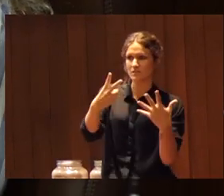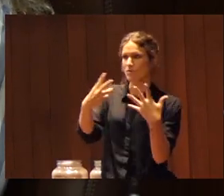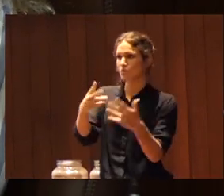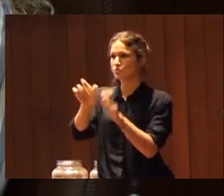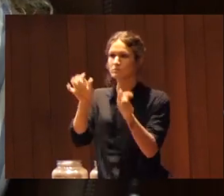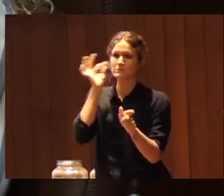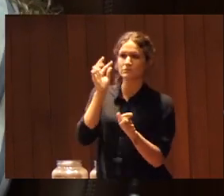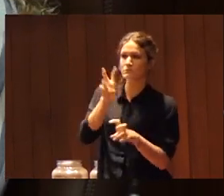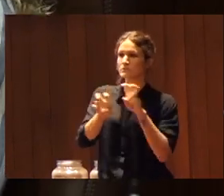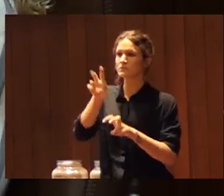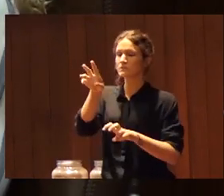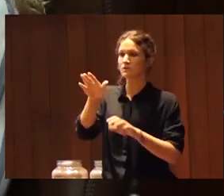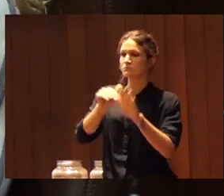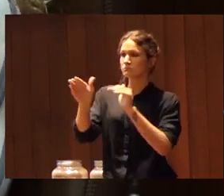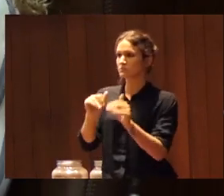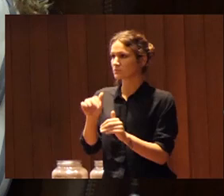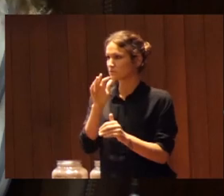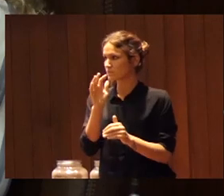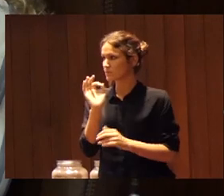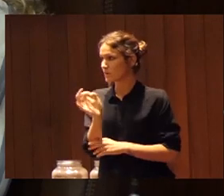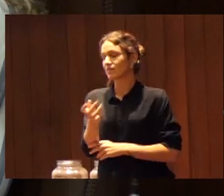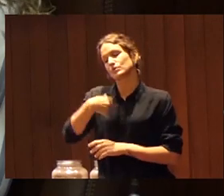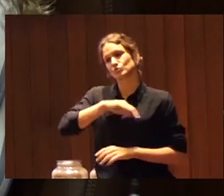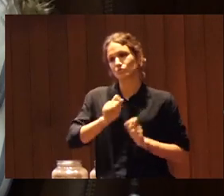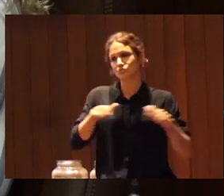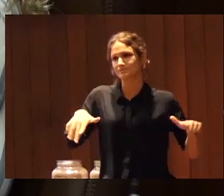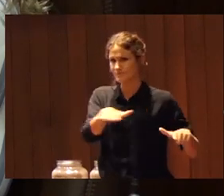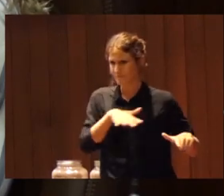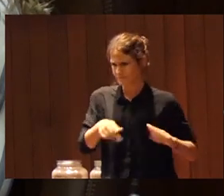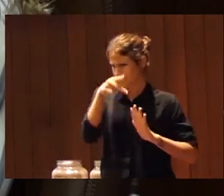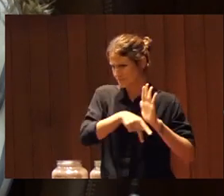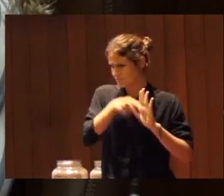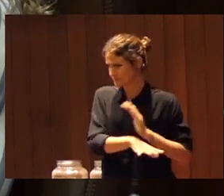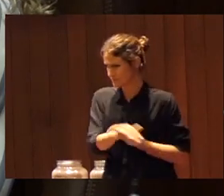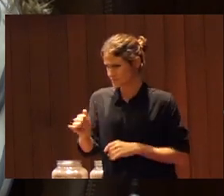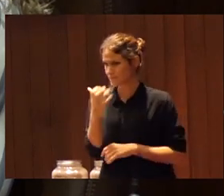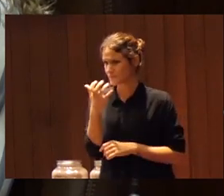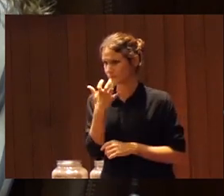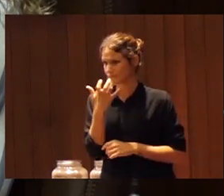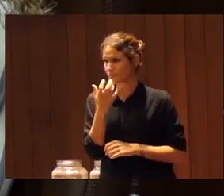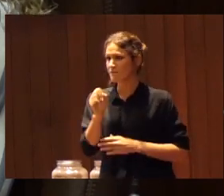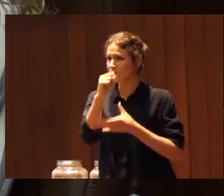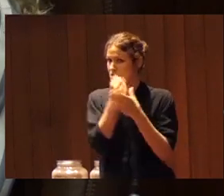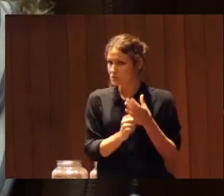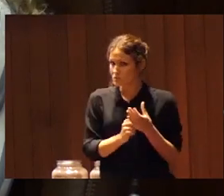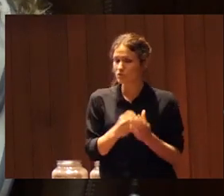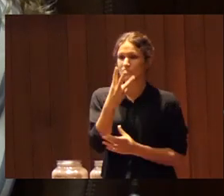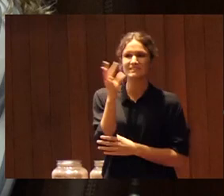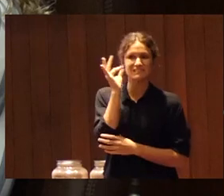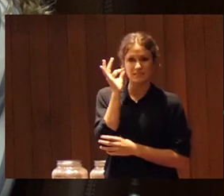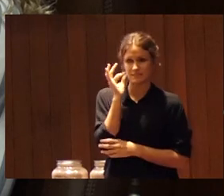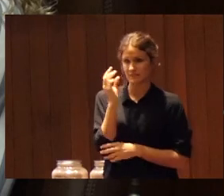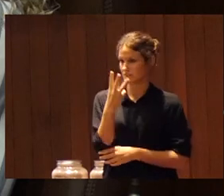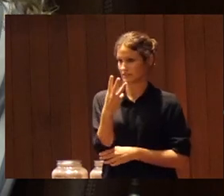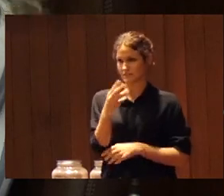a mejor son tres es verdad que ponemos normas en pista en pista por ejemplo en balón sexto son tres chicas siempre en